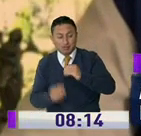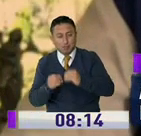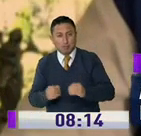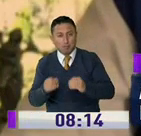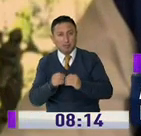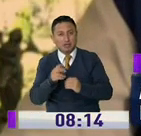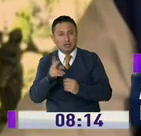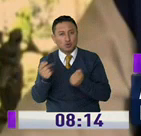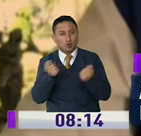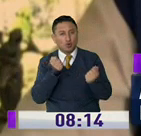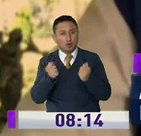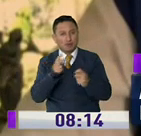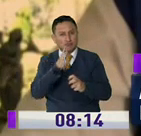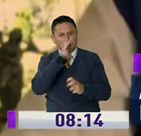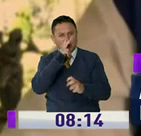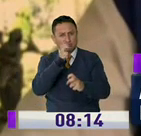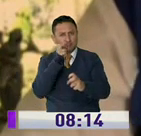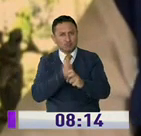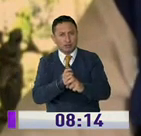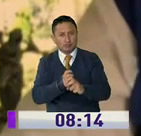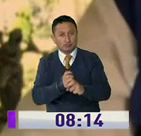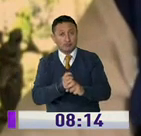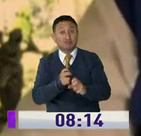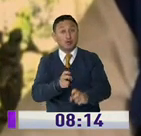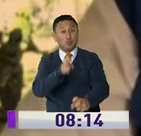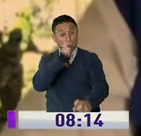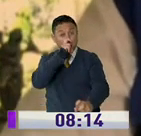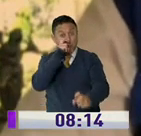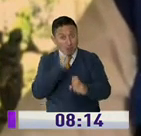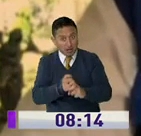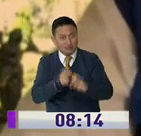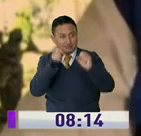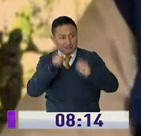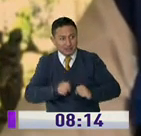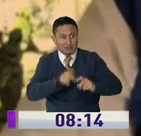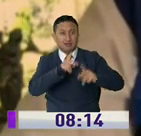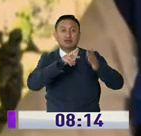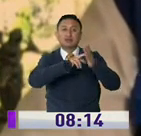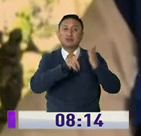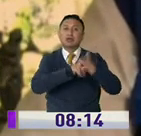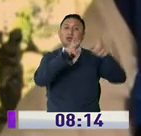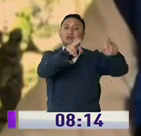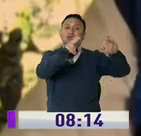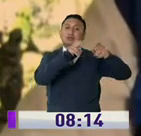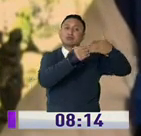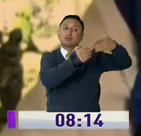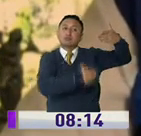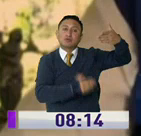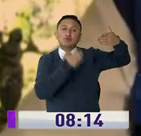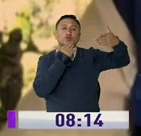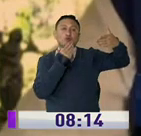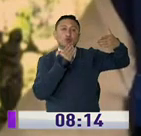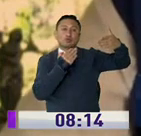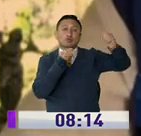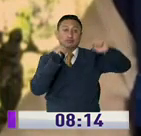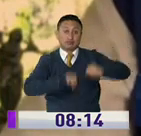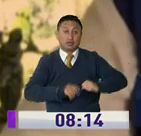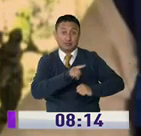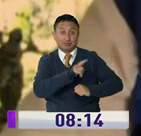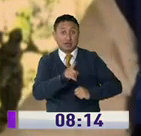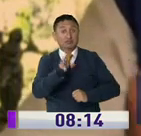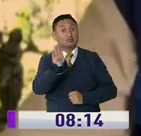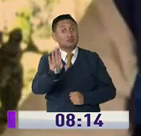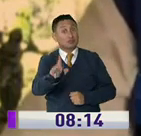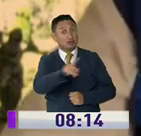a haber un control estricto, pero estricto, de lo que significa el uso de un salvoconducto con connotaciones,